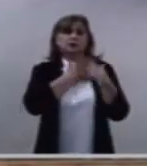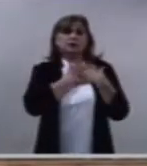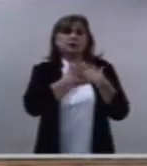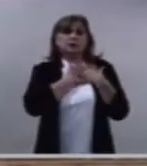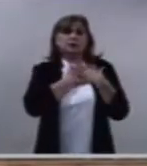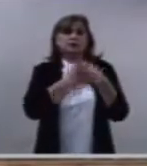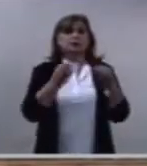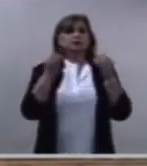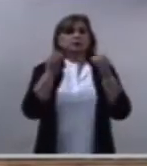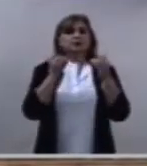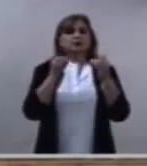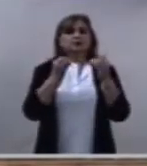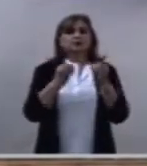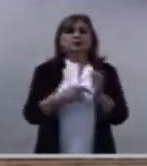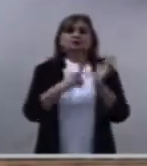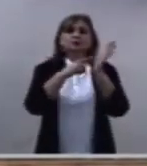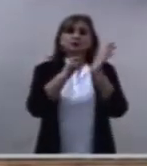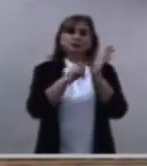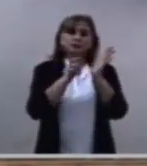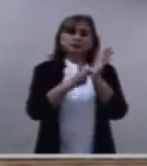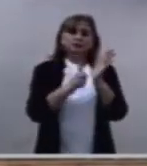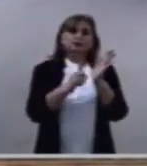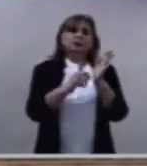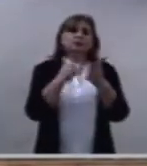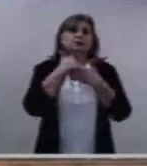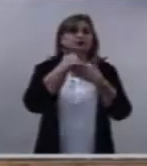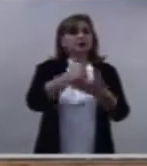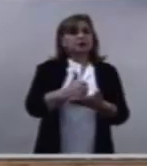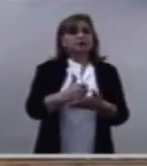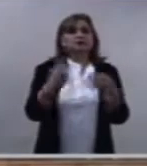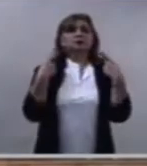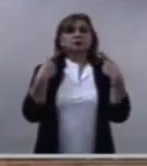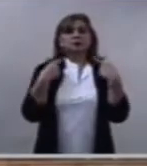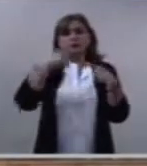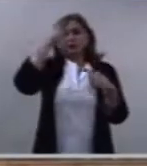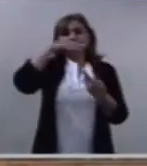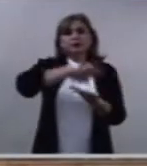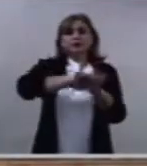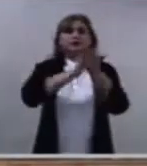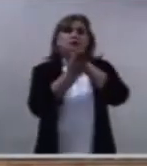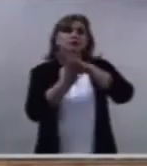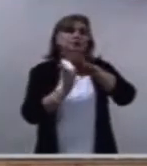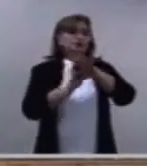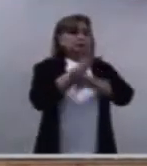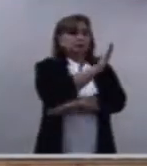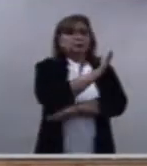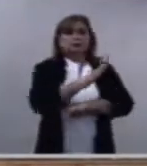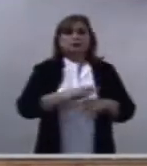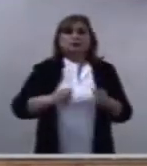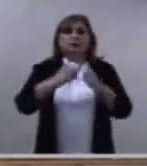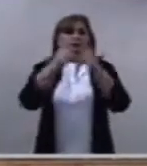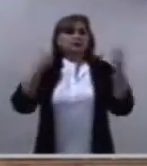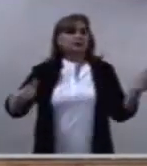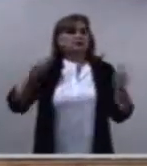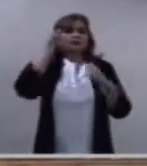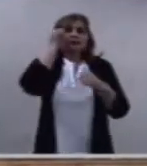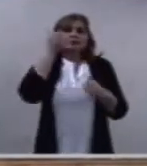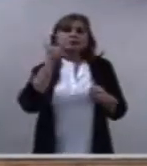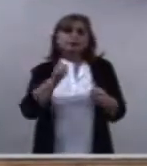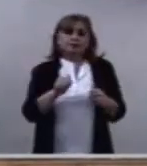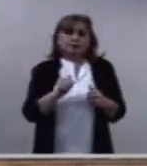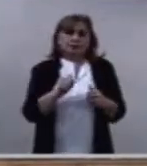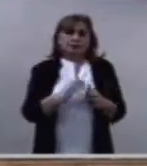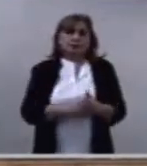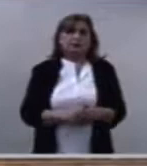El que no ama no corrige bien a su hermano. Asume una actitud